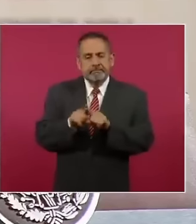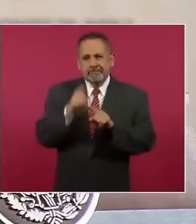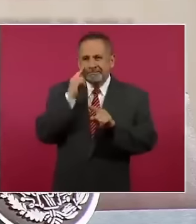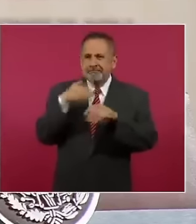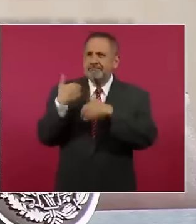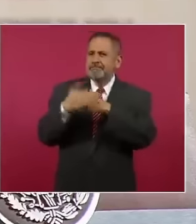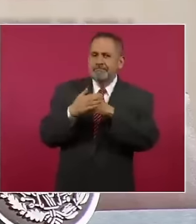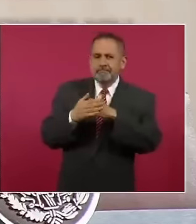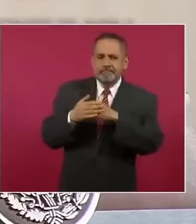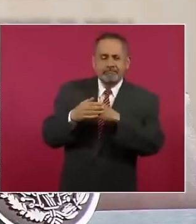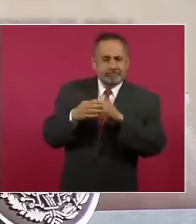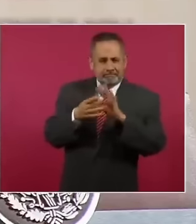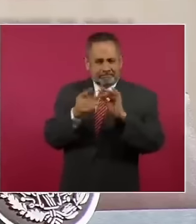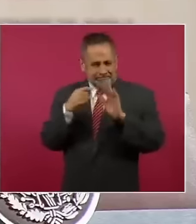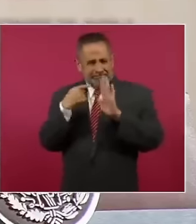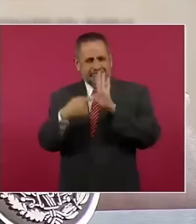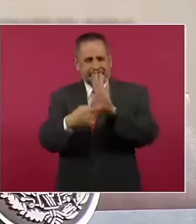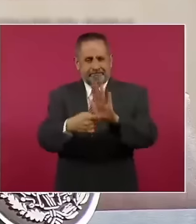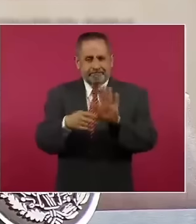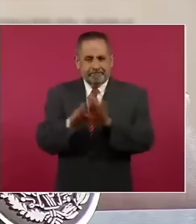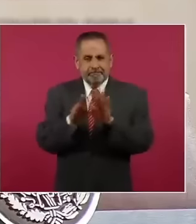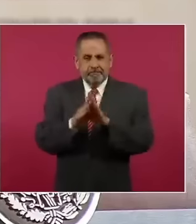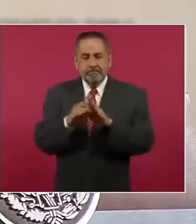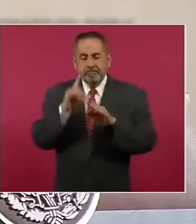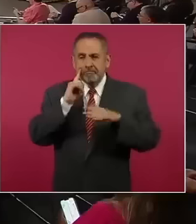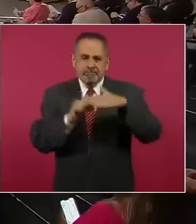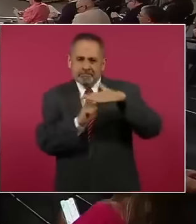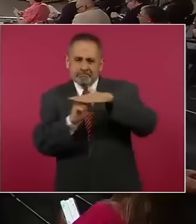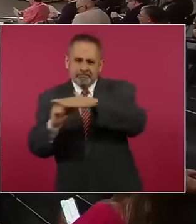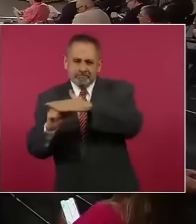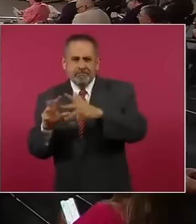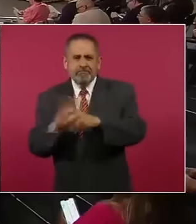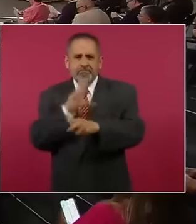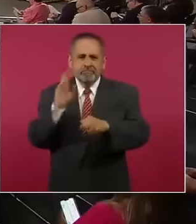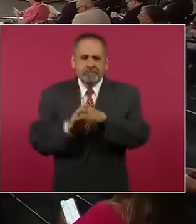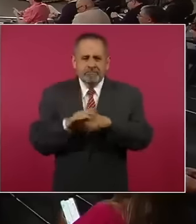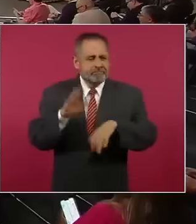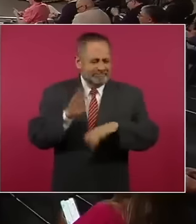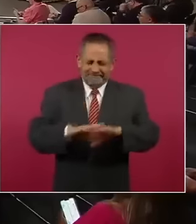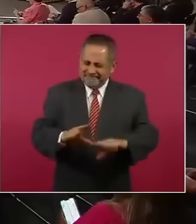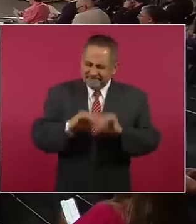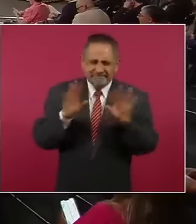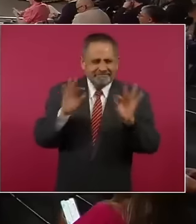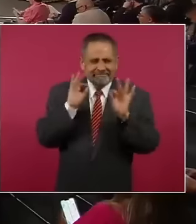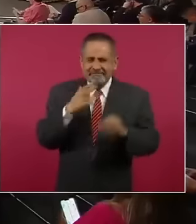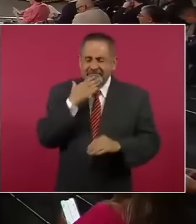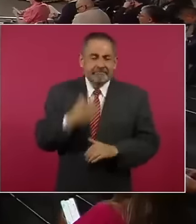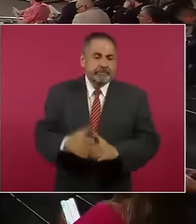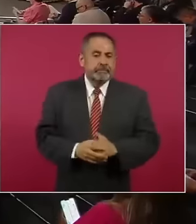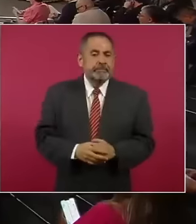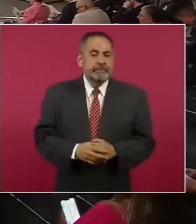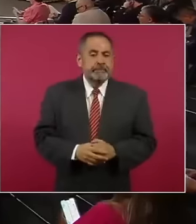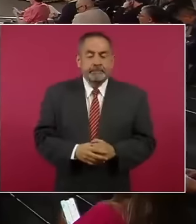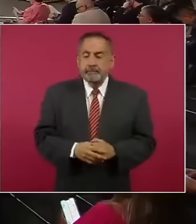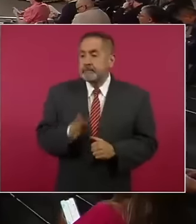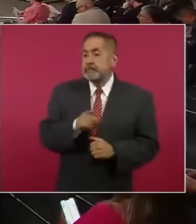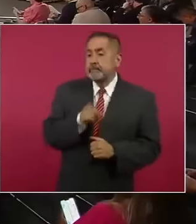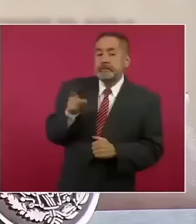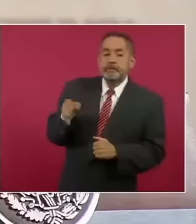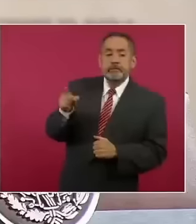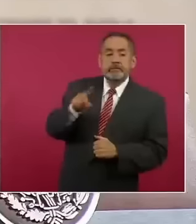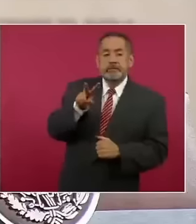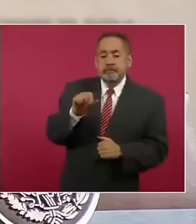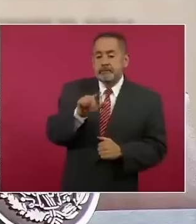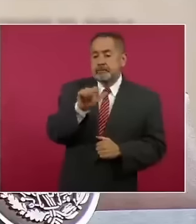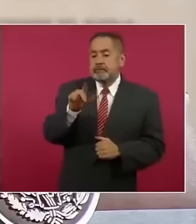ya la próxima vez que vengamos ya van a ver las estructuras de las estaciones mucho más avanzadas. La base de mantenimiento Valladolid es